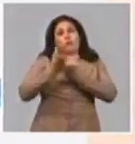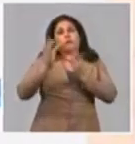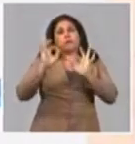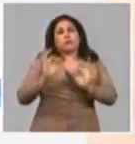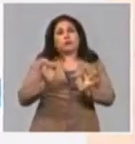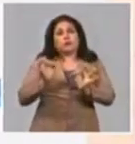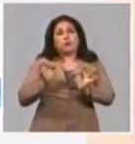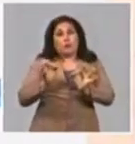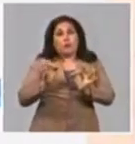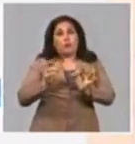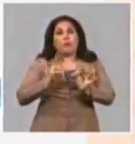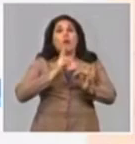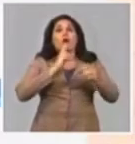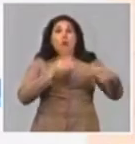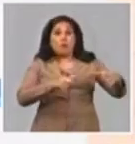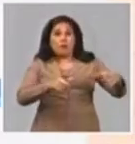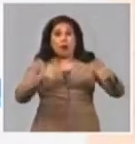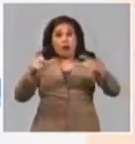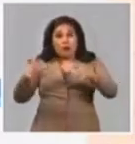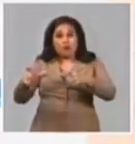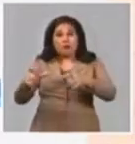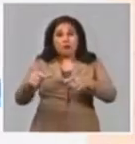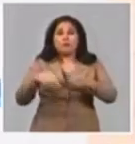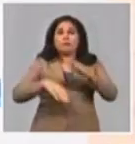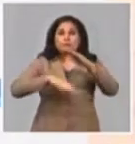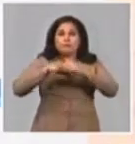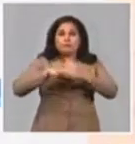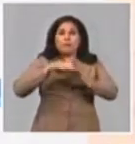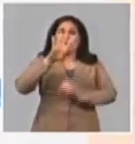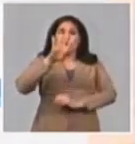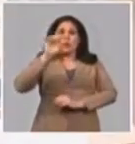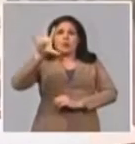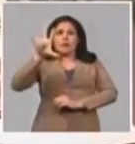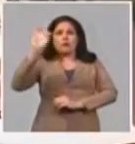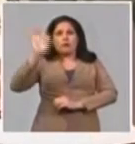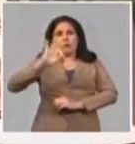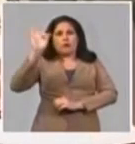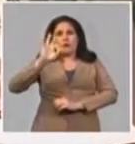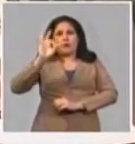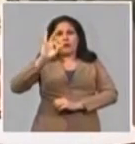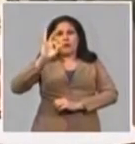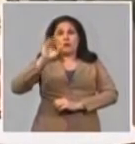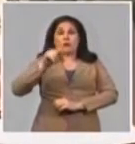El llenado de los embalses se encuentra hoy al 45% de la capacidad,